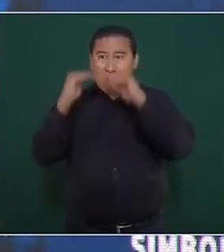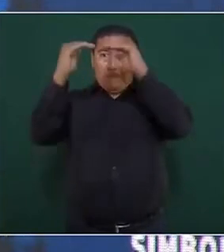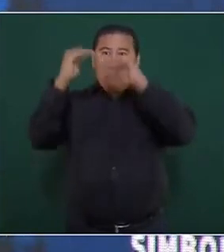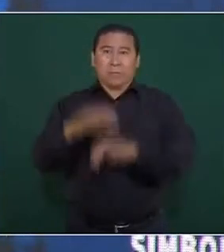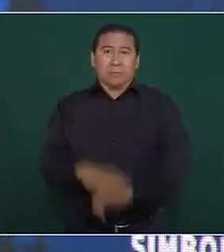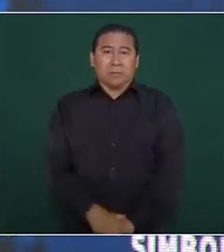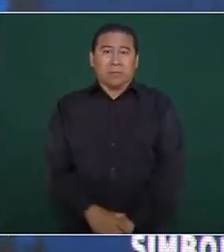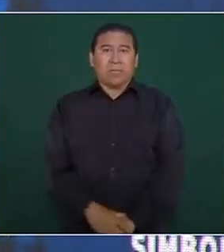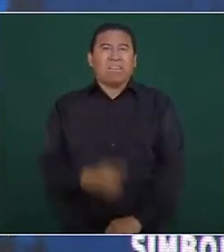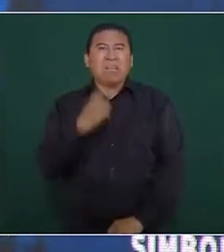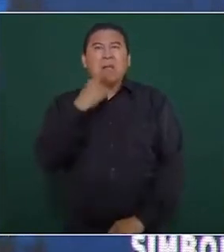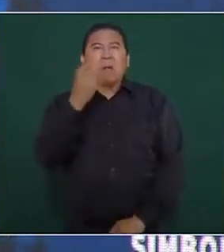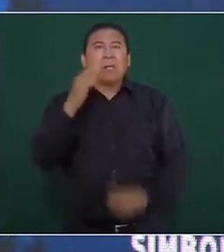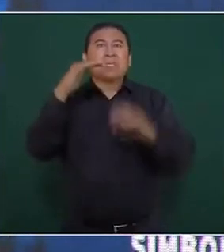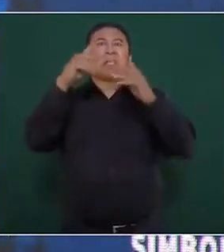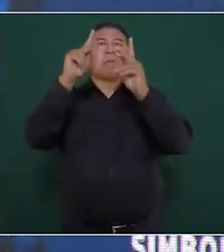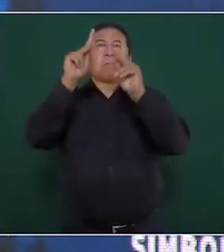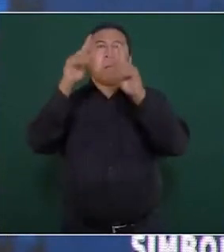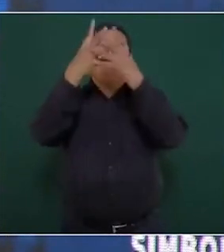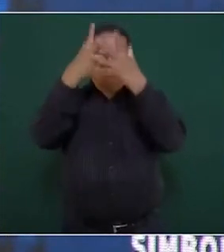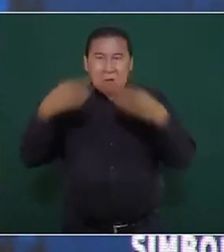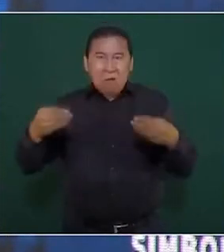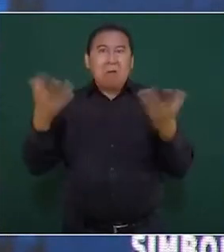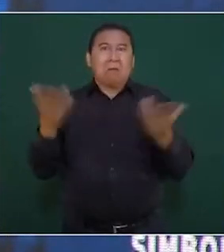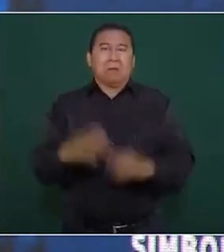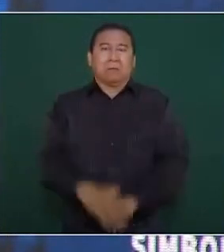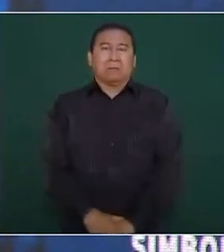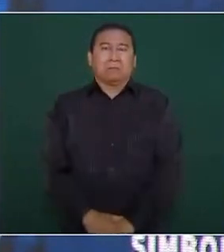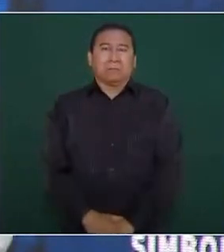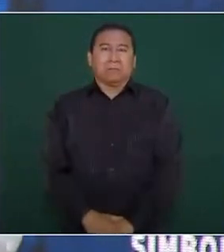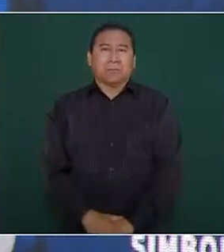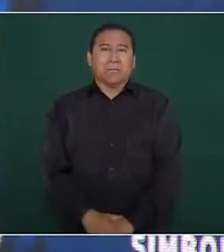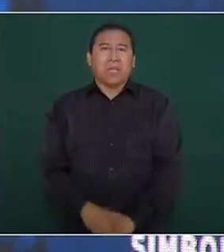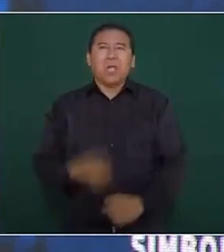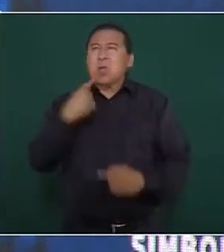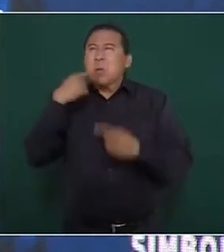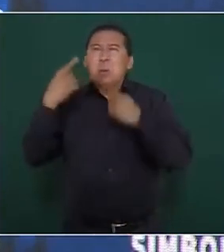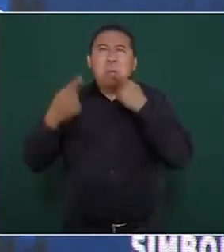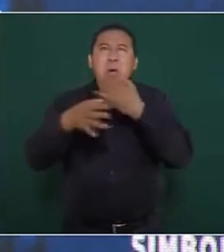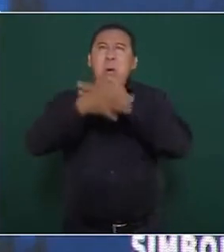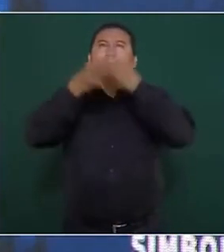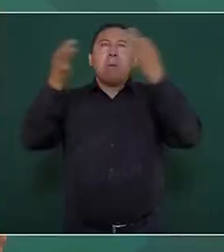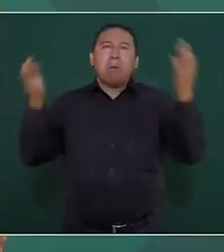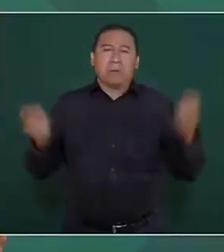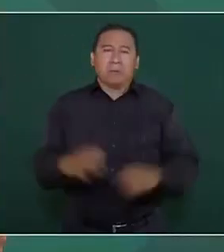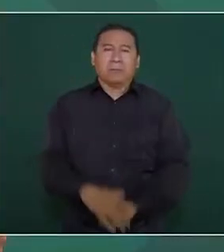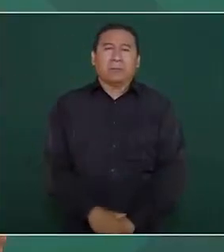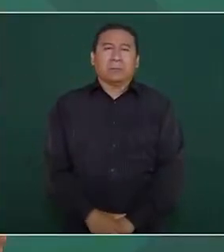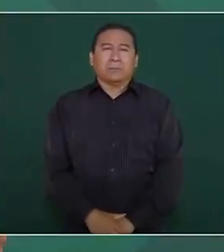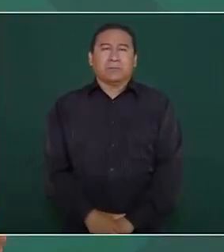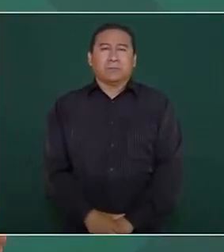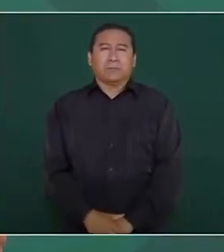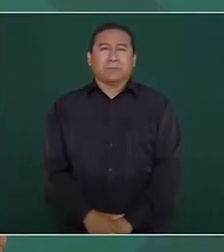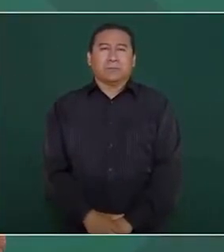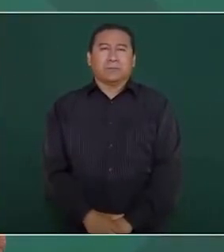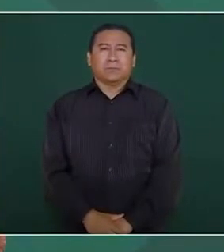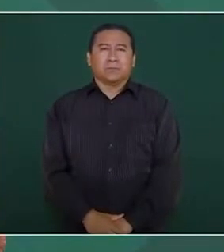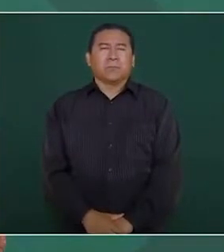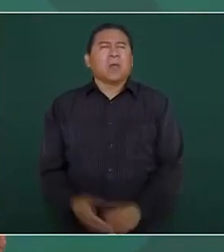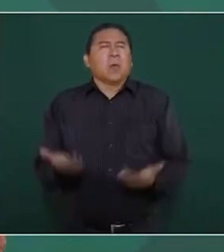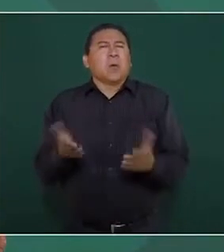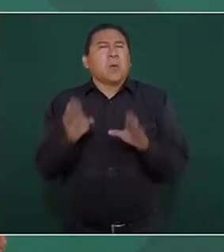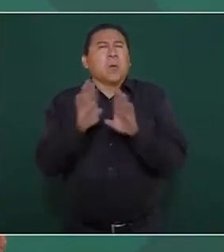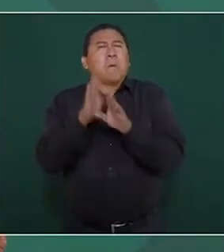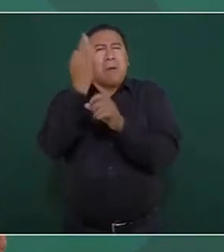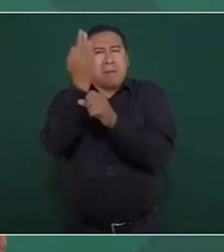llegaron a decir que se iban a caer toda una campaña de ese tipo, como